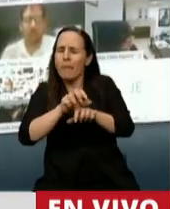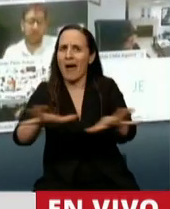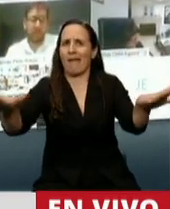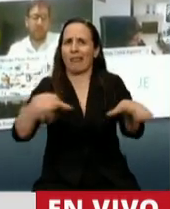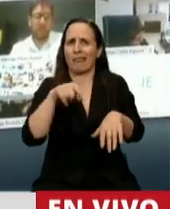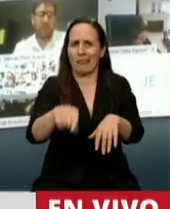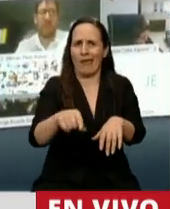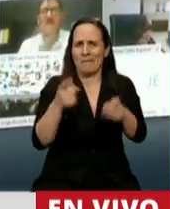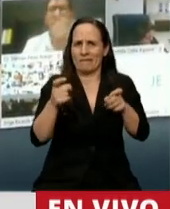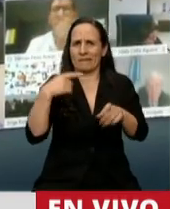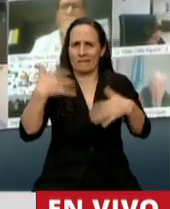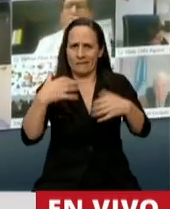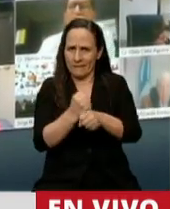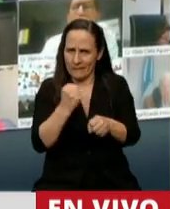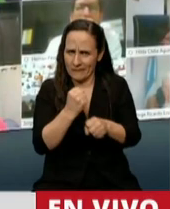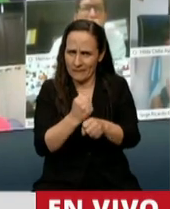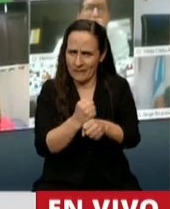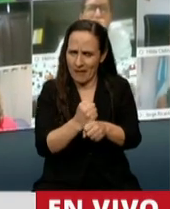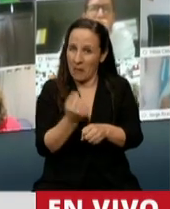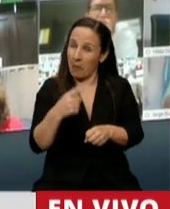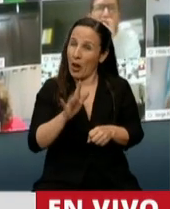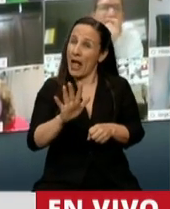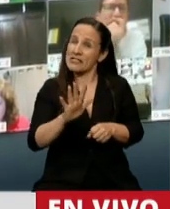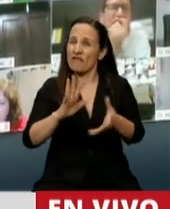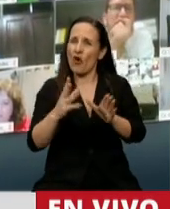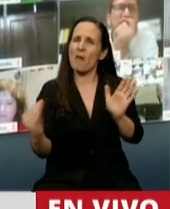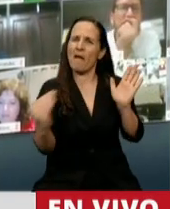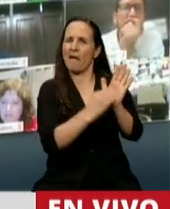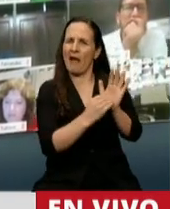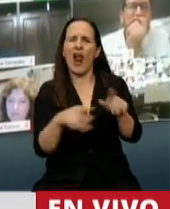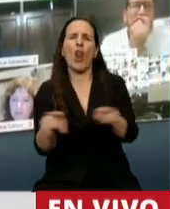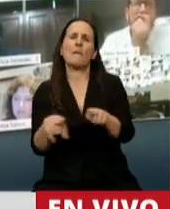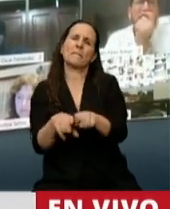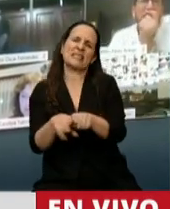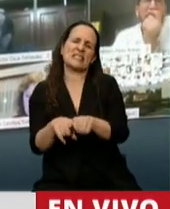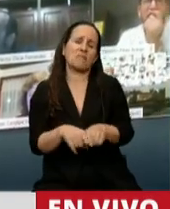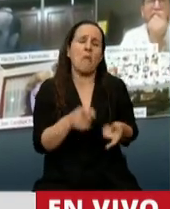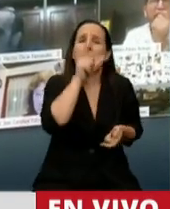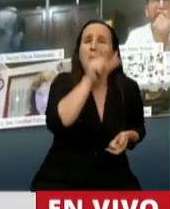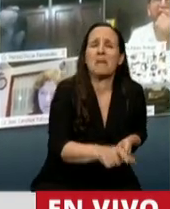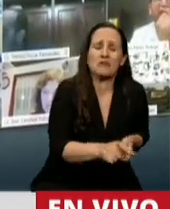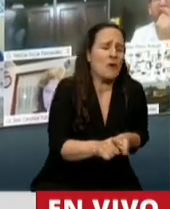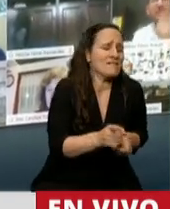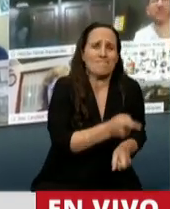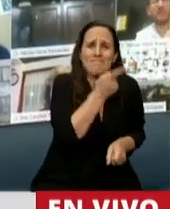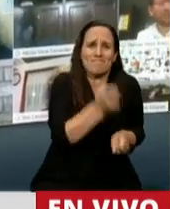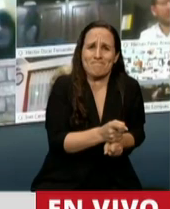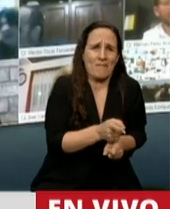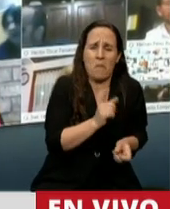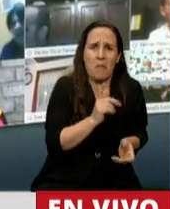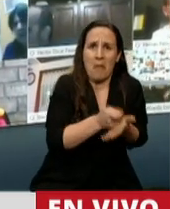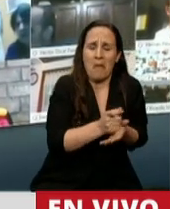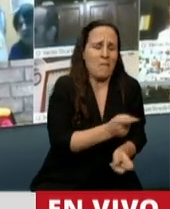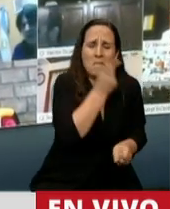trabajar. Pero creo que sentar estos precedentes, de poner en un pie de igualdad aquel que no pudo pagar, aquel que se apropió